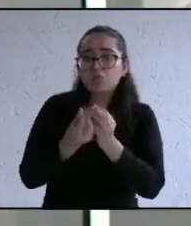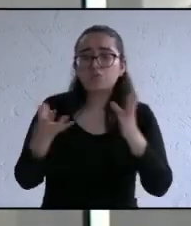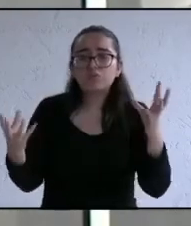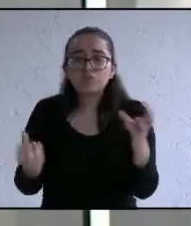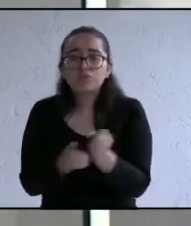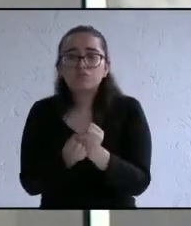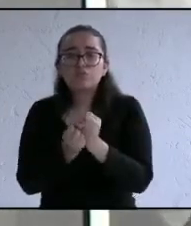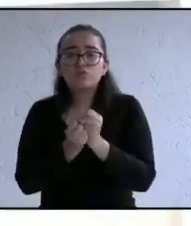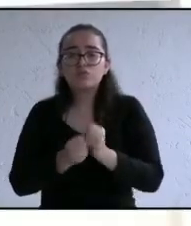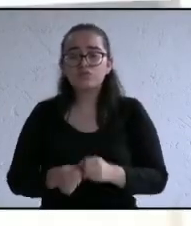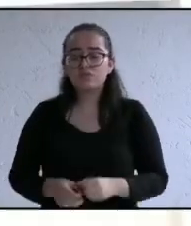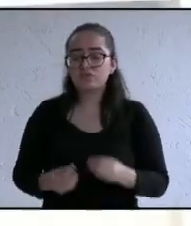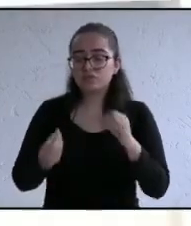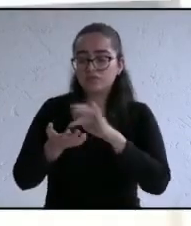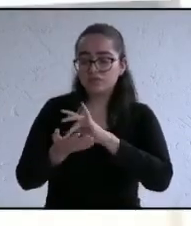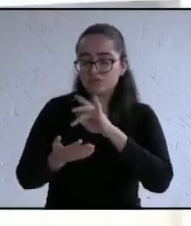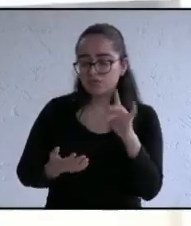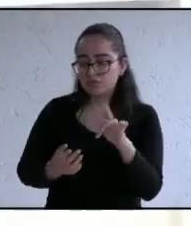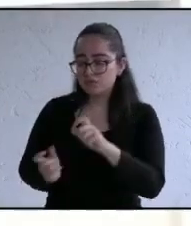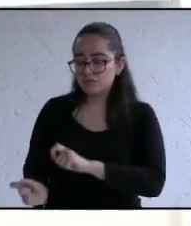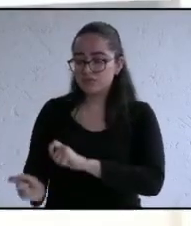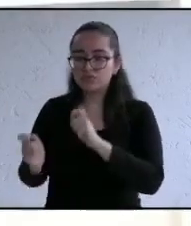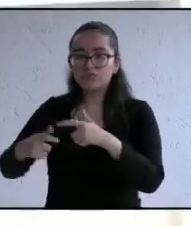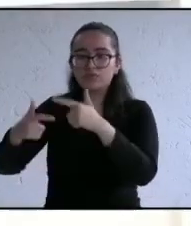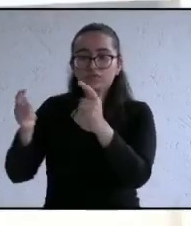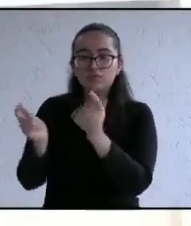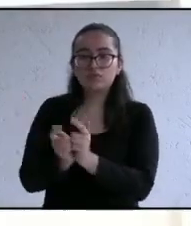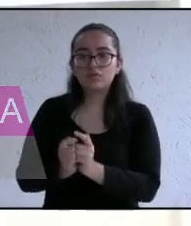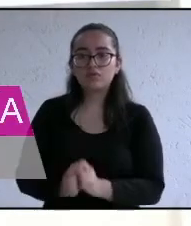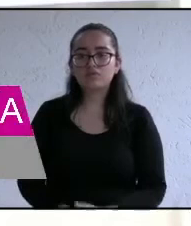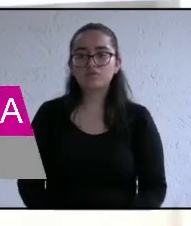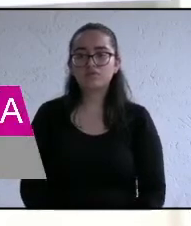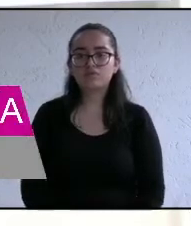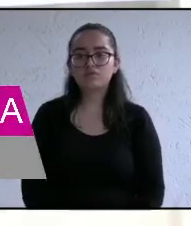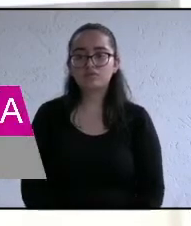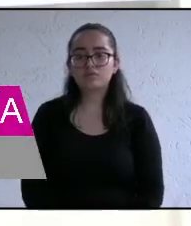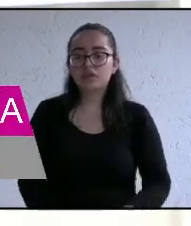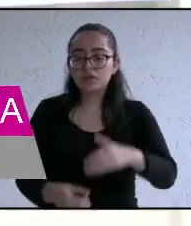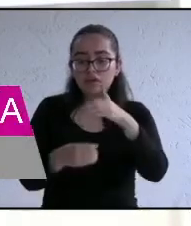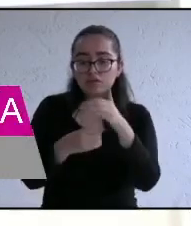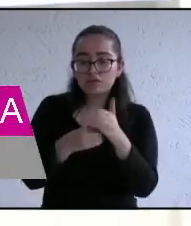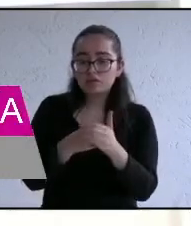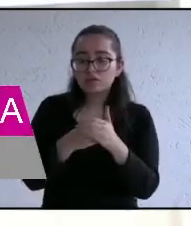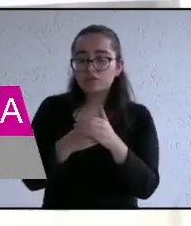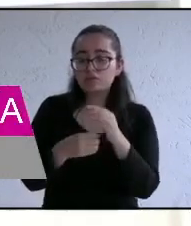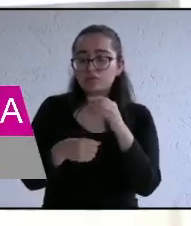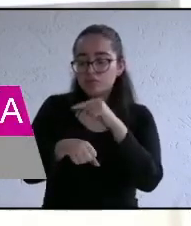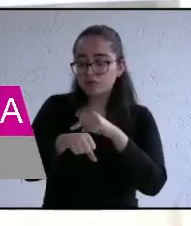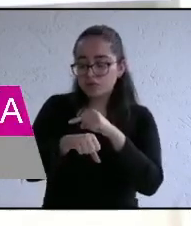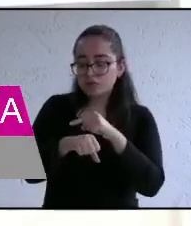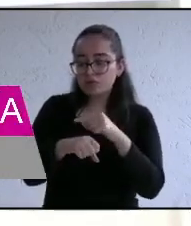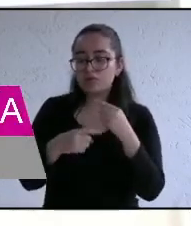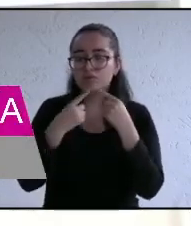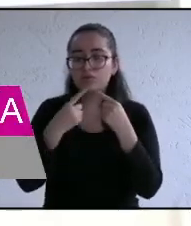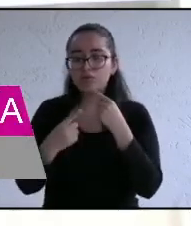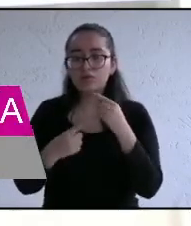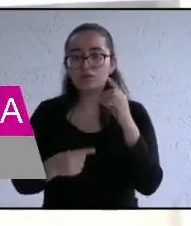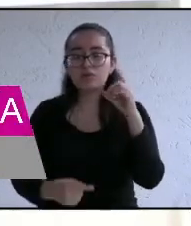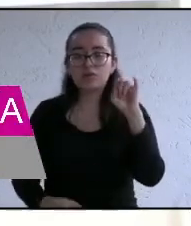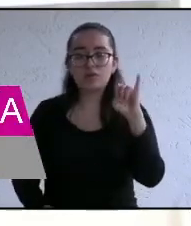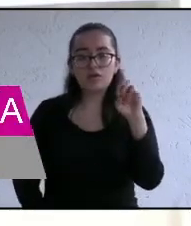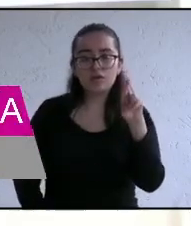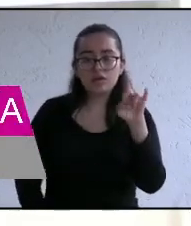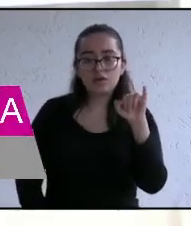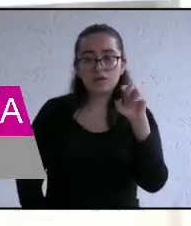amor y transparencia Muchísimas gracias candidato y bien hemos agotado el formato del debate mi compañera Erinette Gómez y su